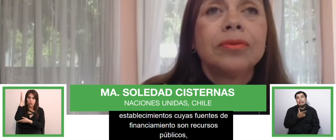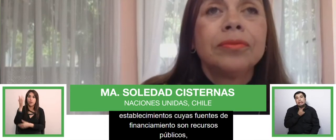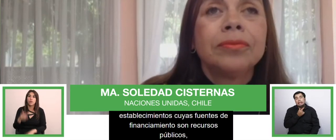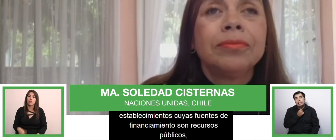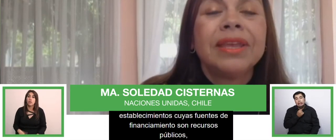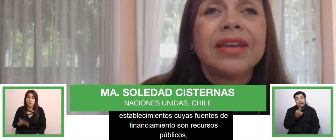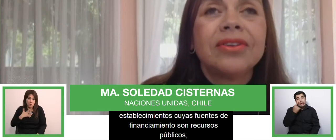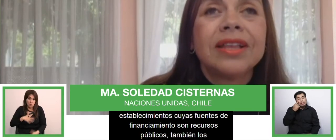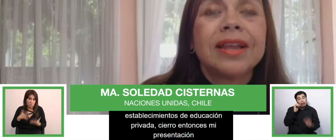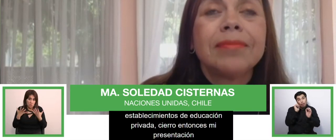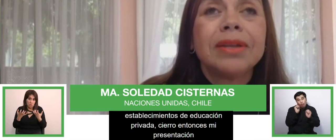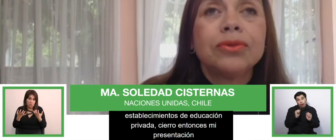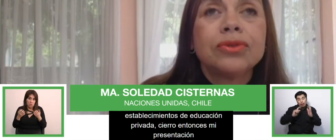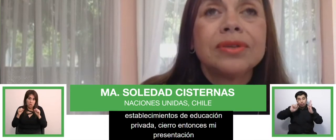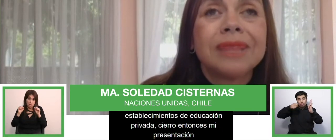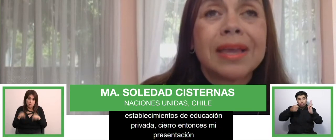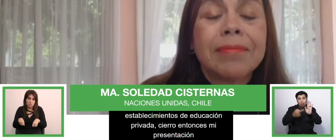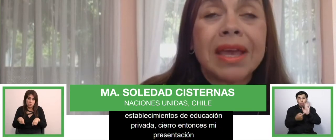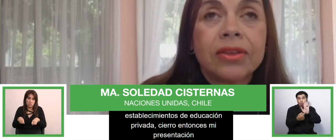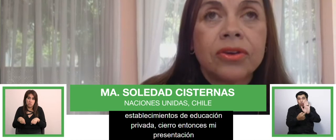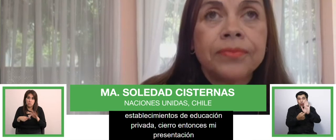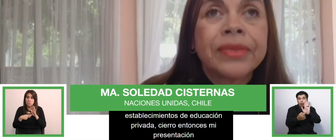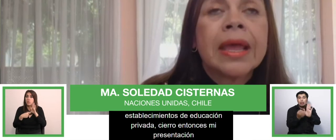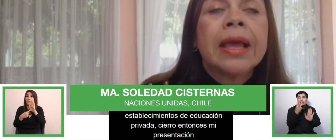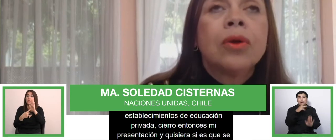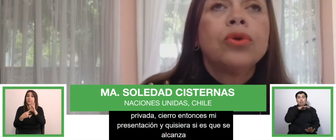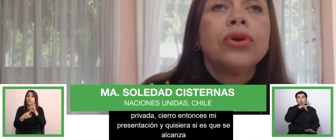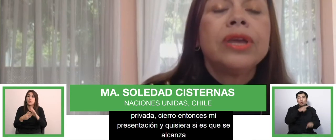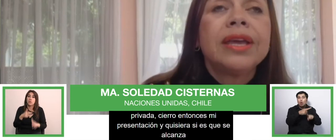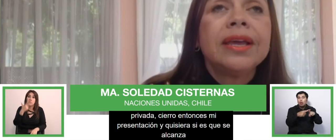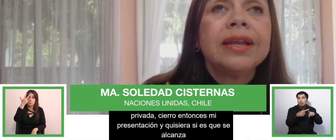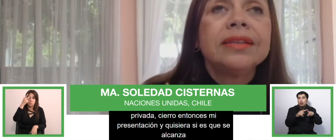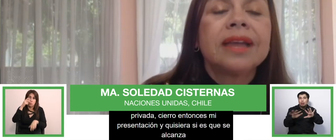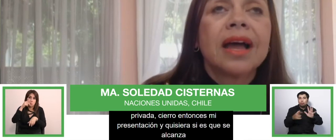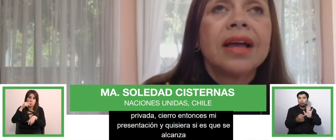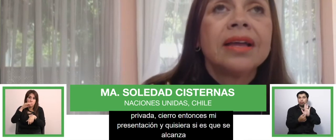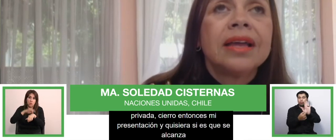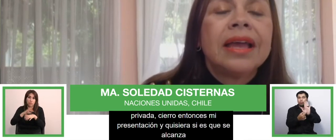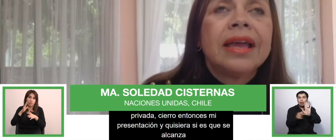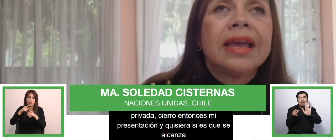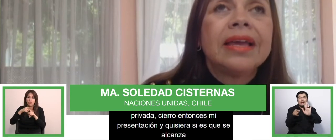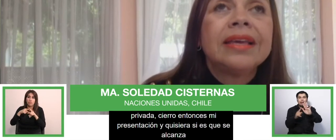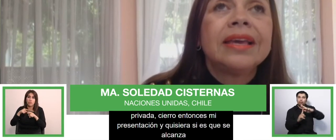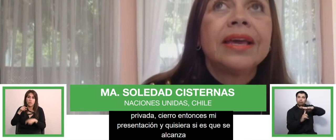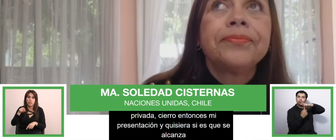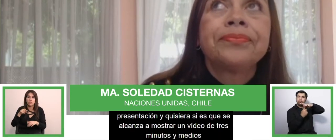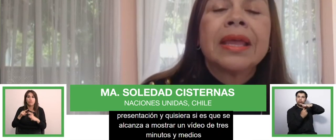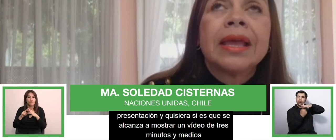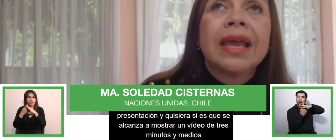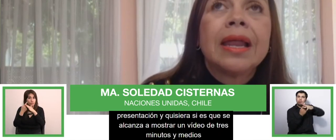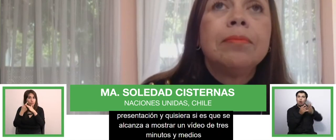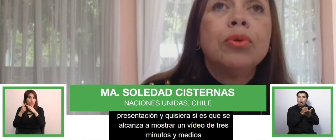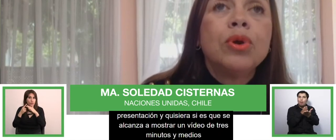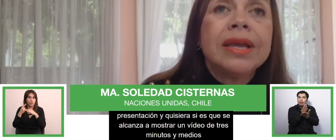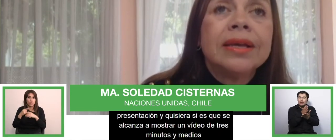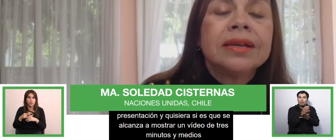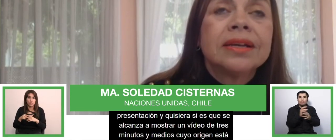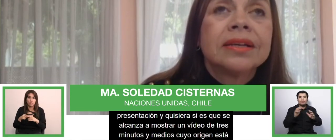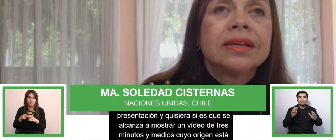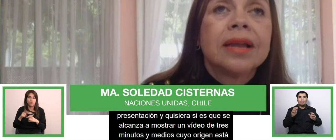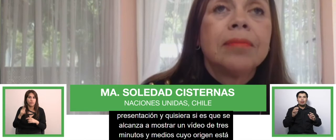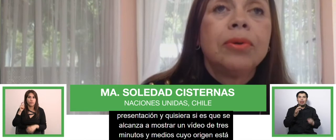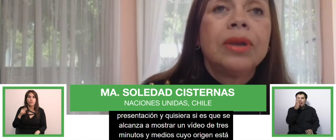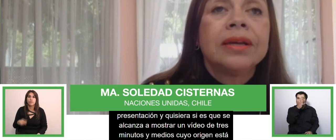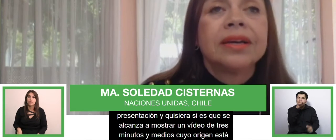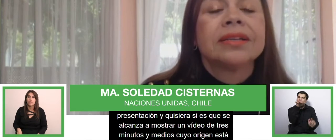mostrar un video de tres minutos y medio cuyo origen está en que el bullying